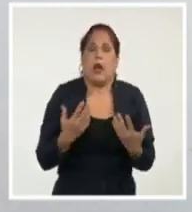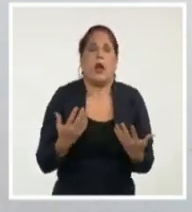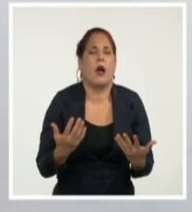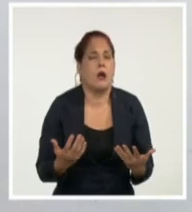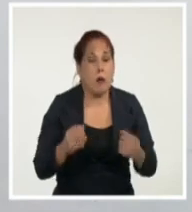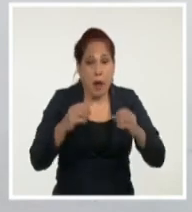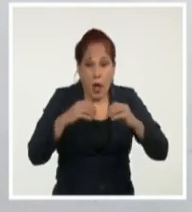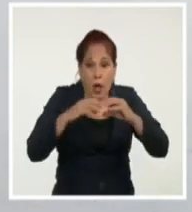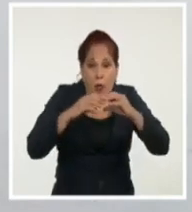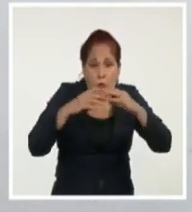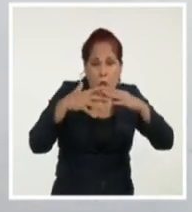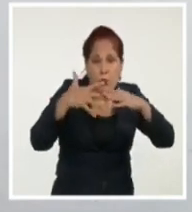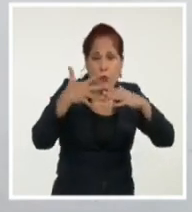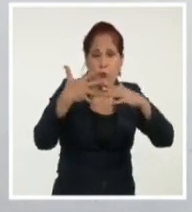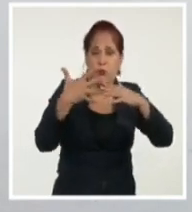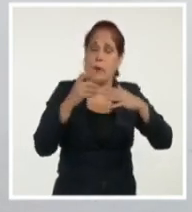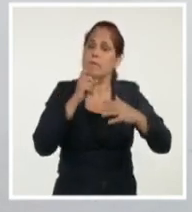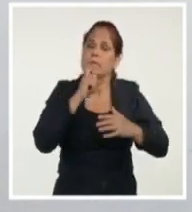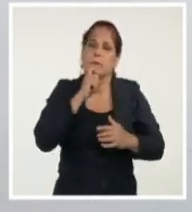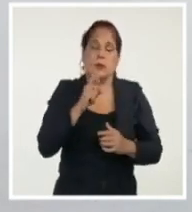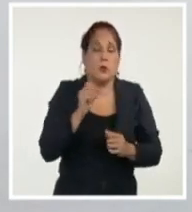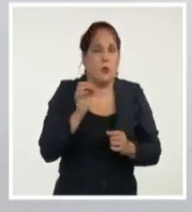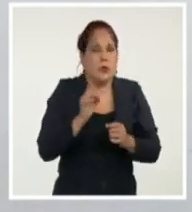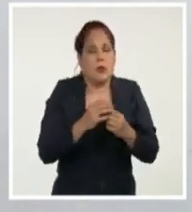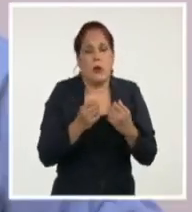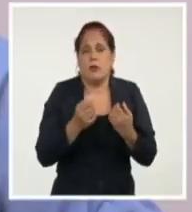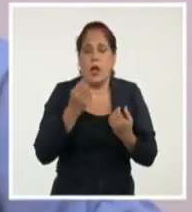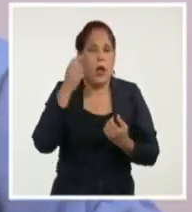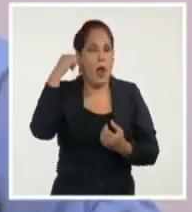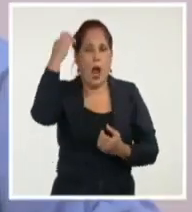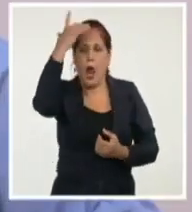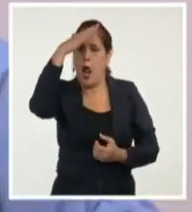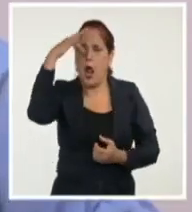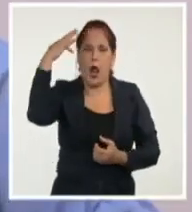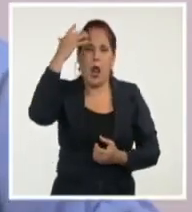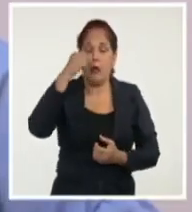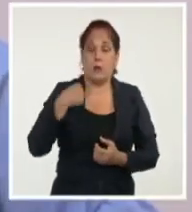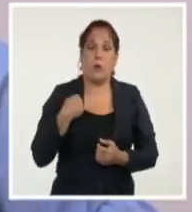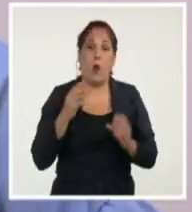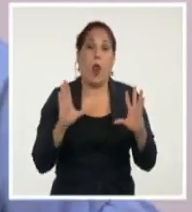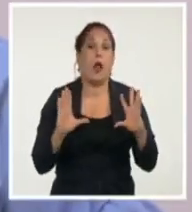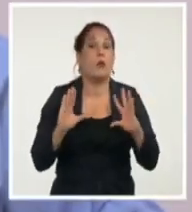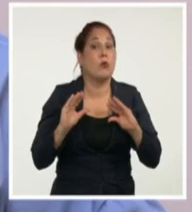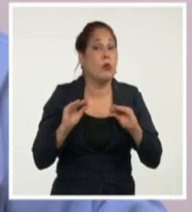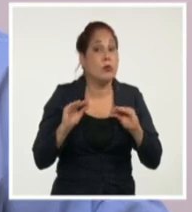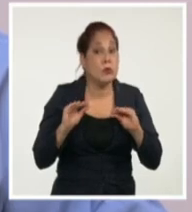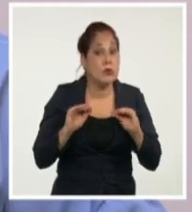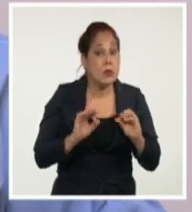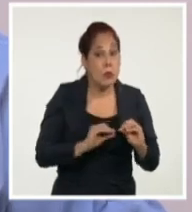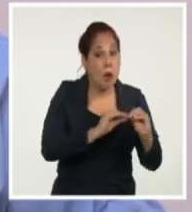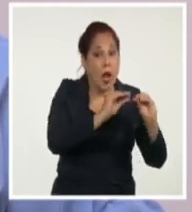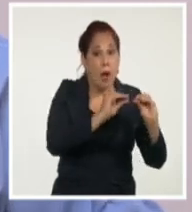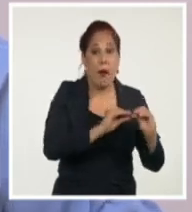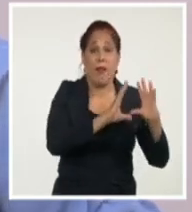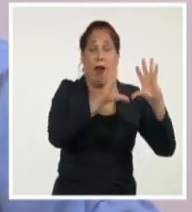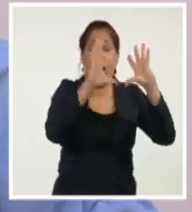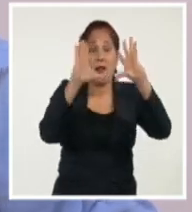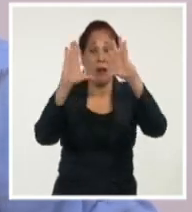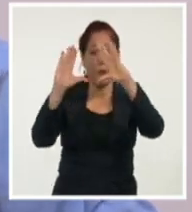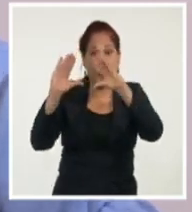la madrugada, ya ella empezó a perder la razón. Estuvimos la noche entera ahí,